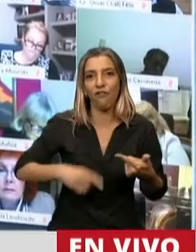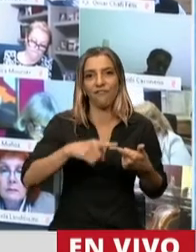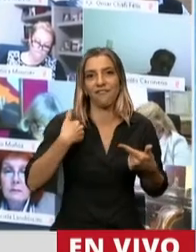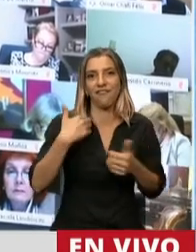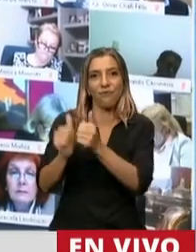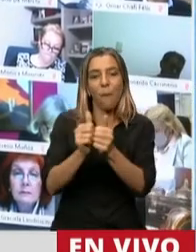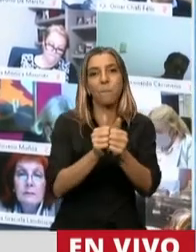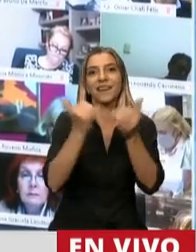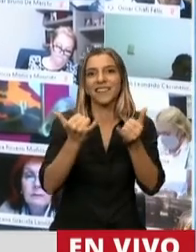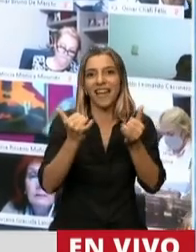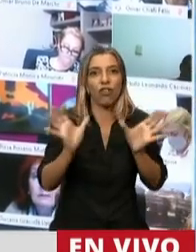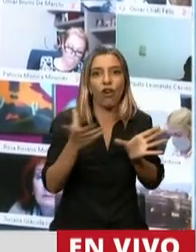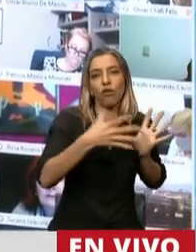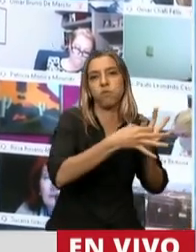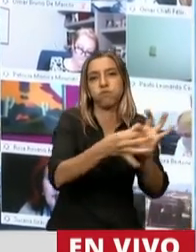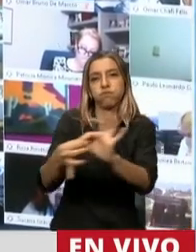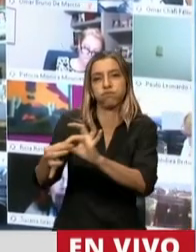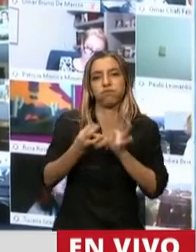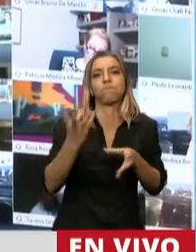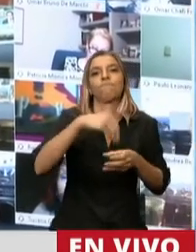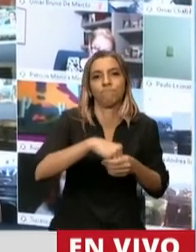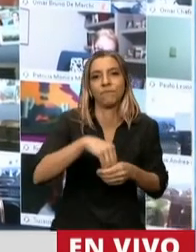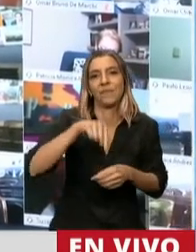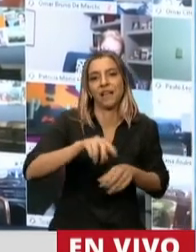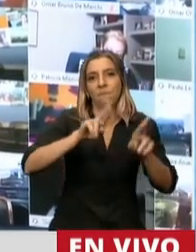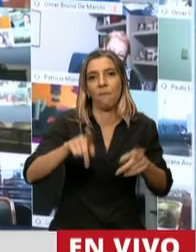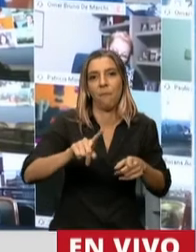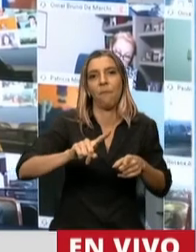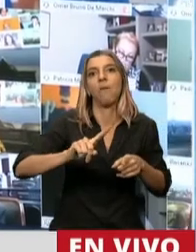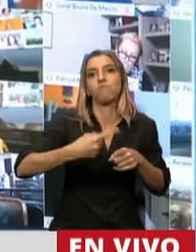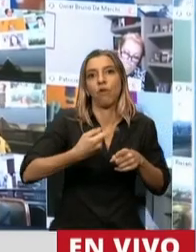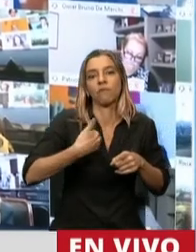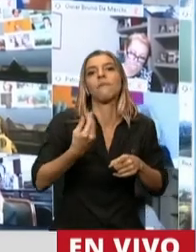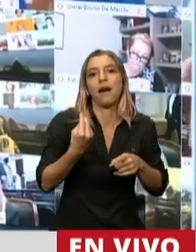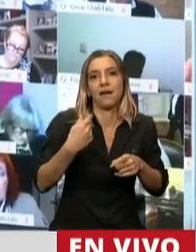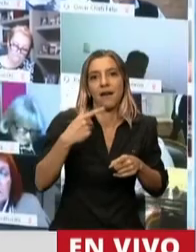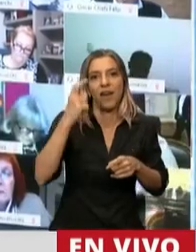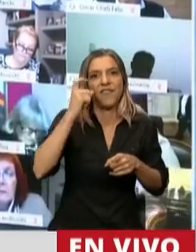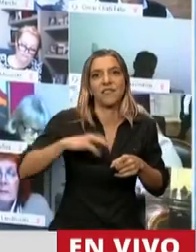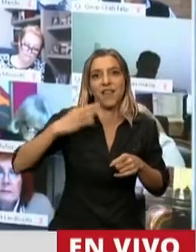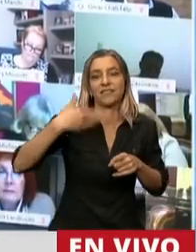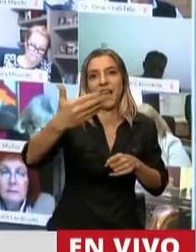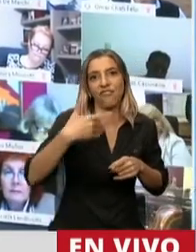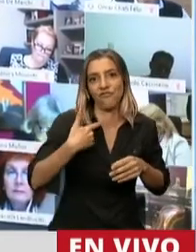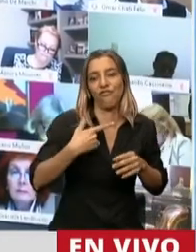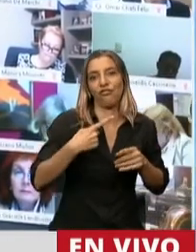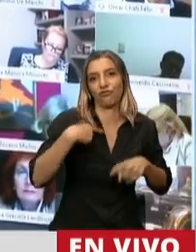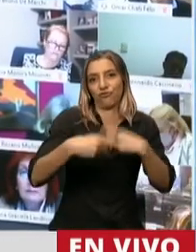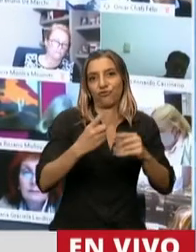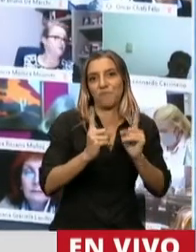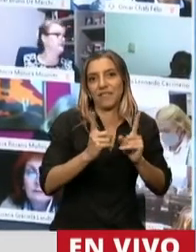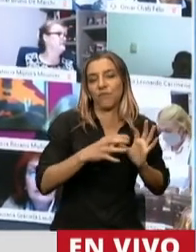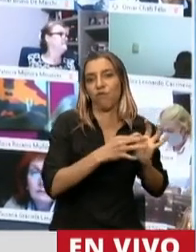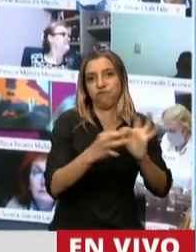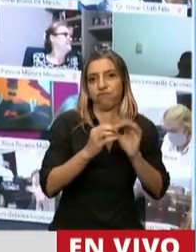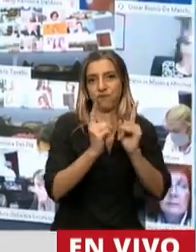es fijando una política de Estado para los próximos 10 años del sector. También quería compartir algunos datos